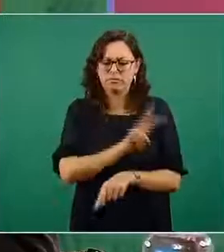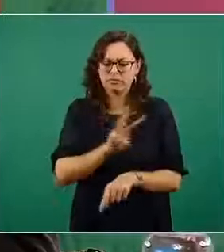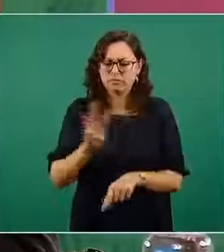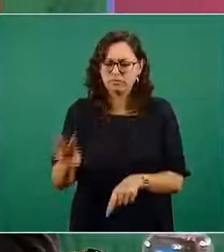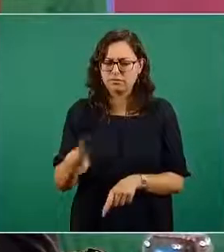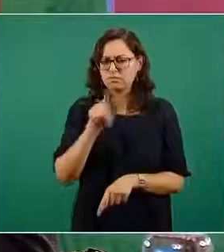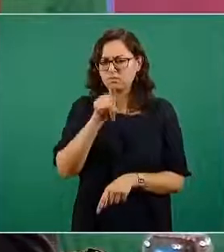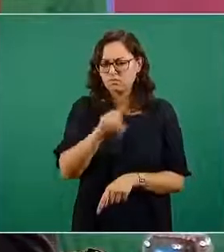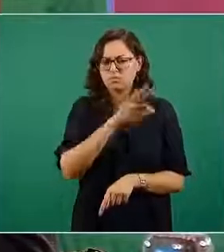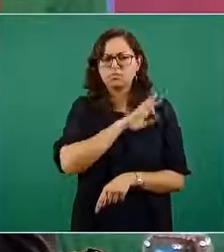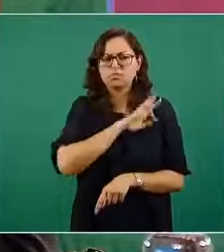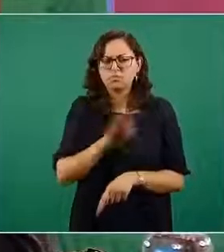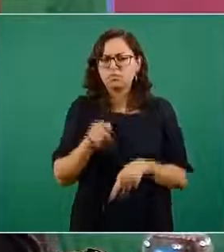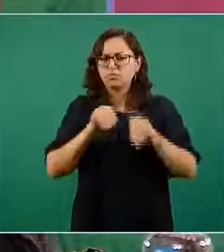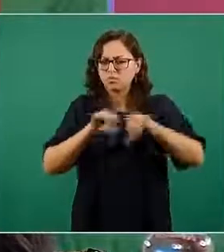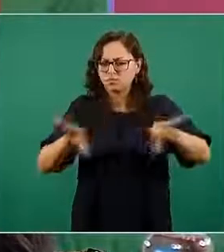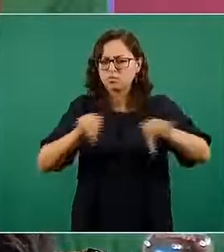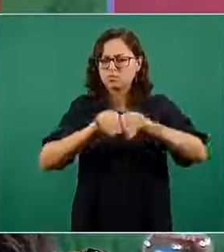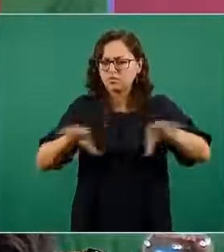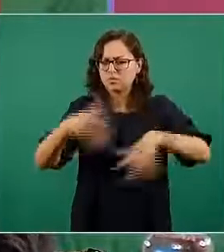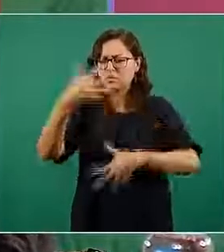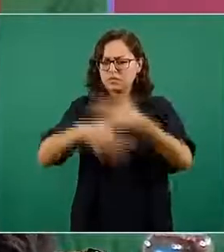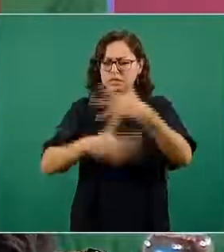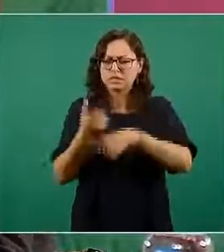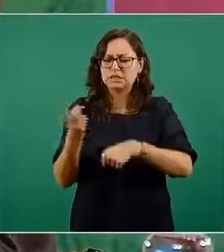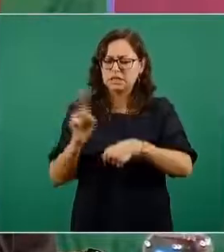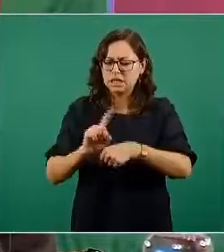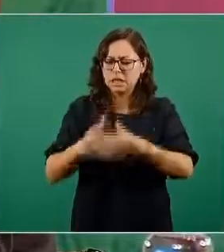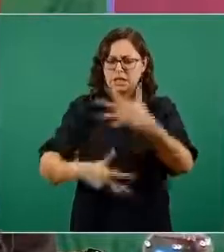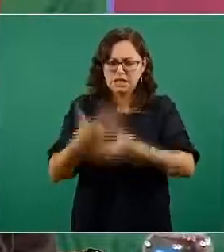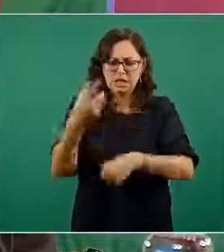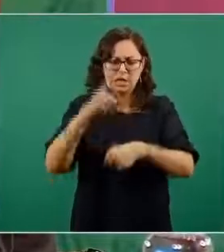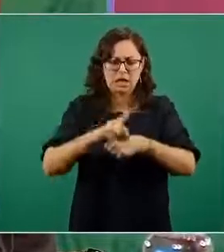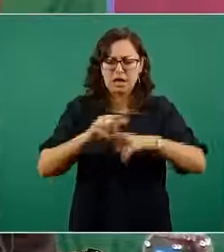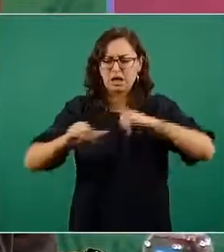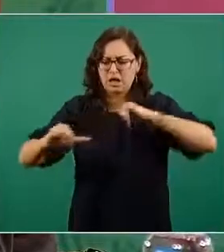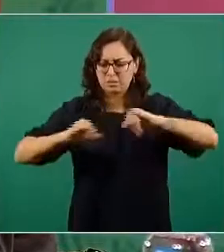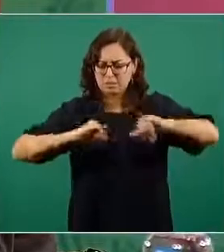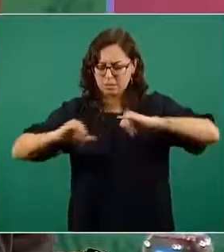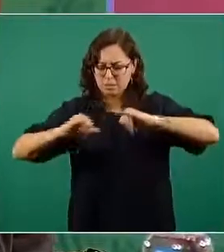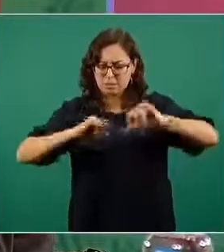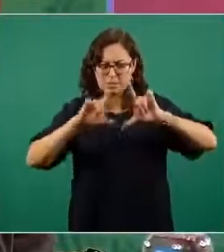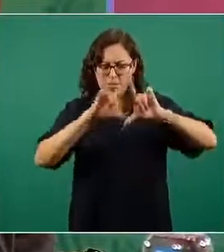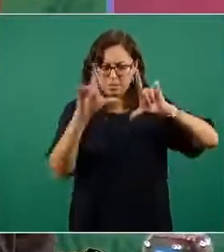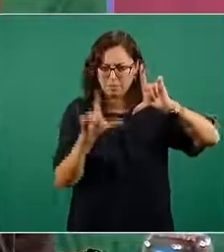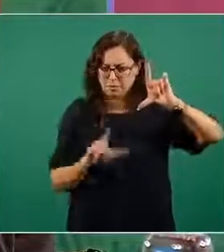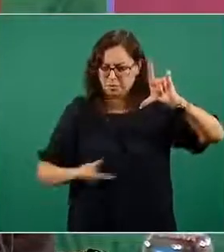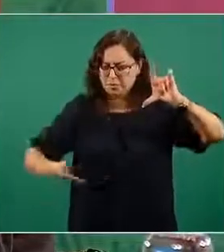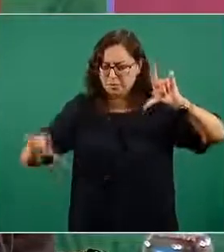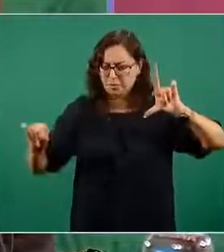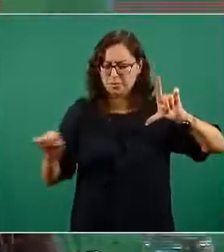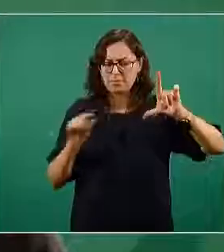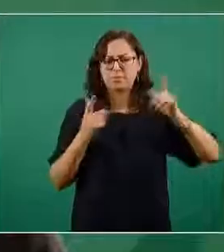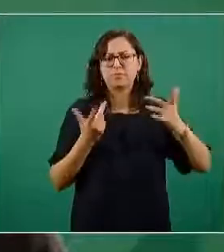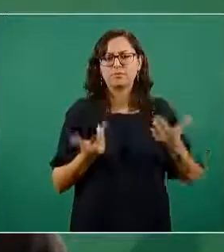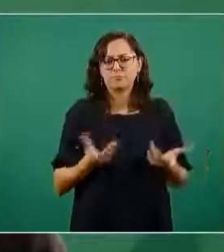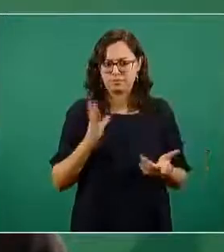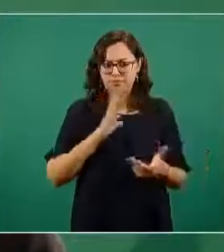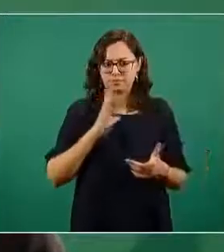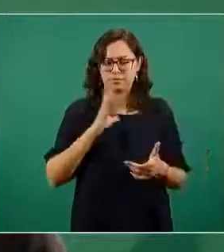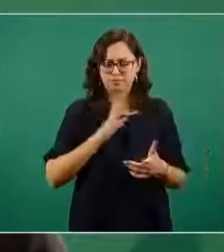actualiza cada quince días y ahí cuentan con un producto que es un mapa precisamente que tiene registrado en una escala